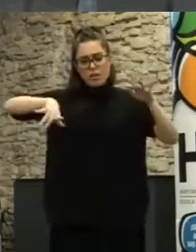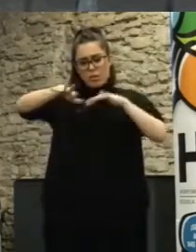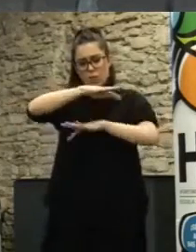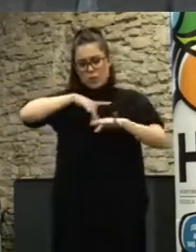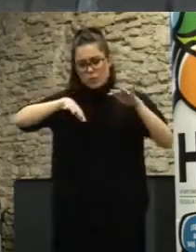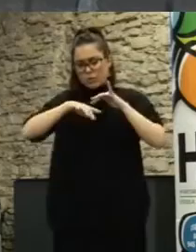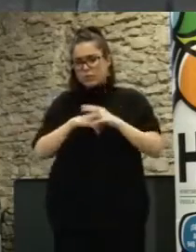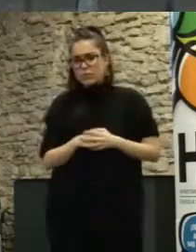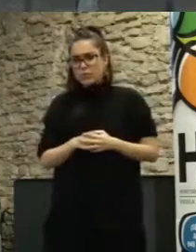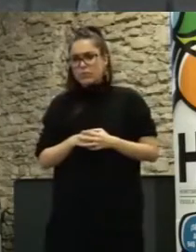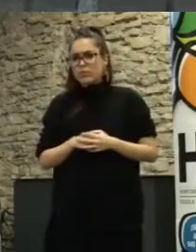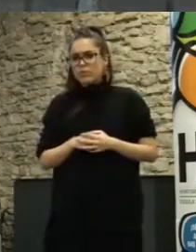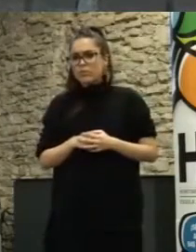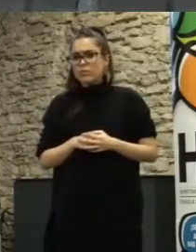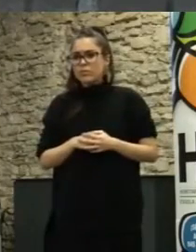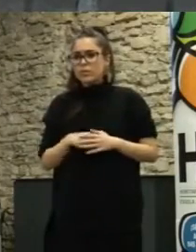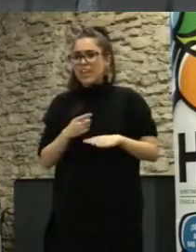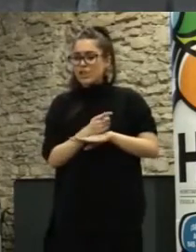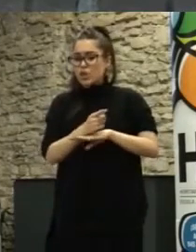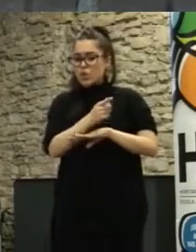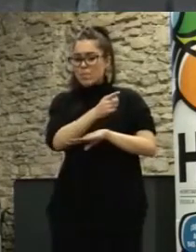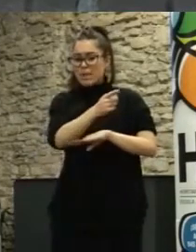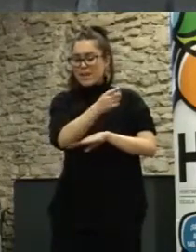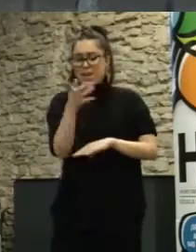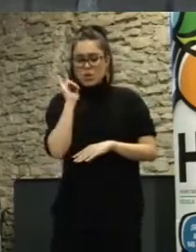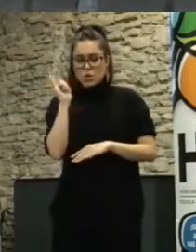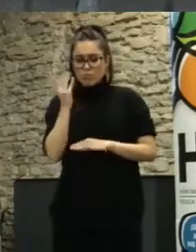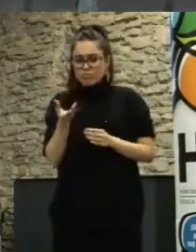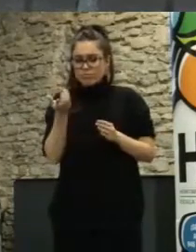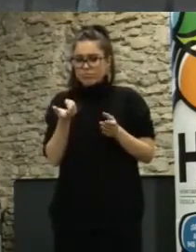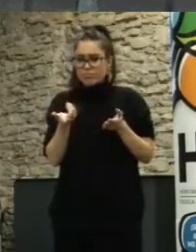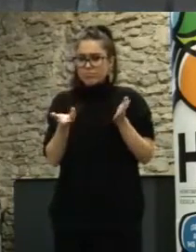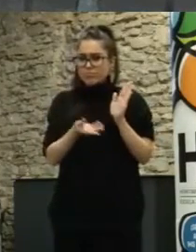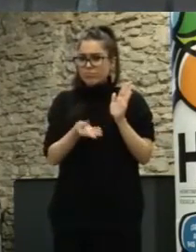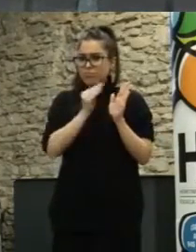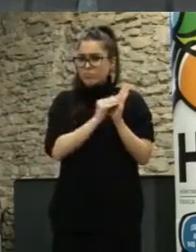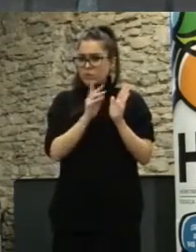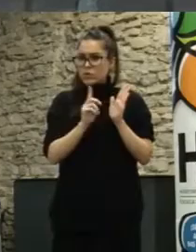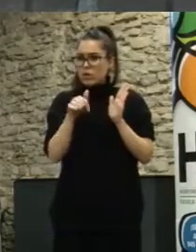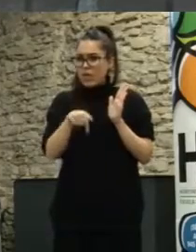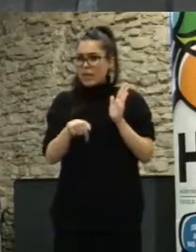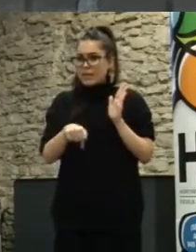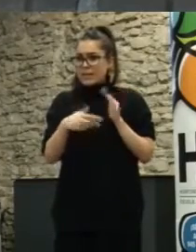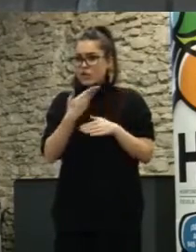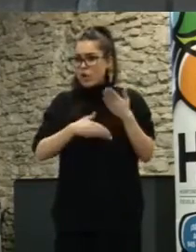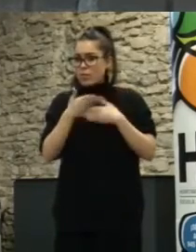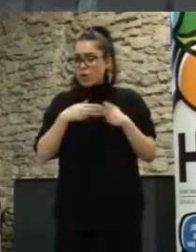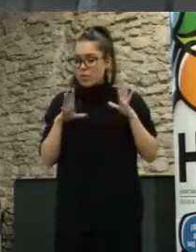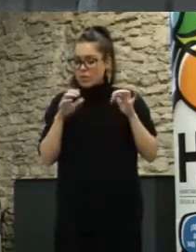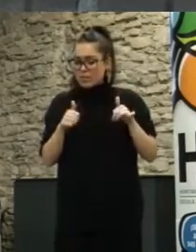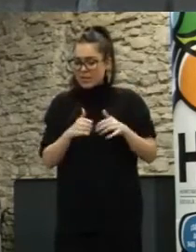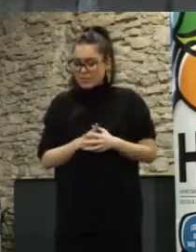es algo que no entra en los mapas estratégicos de ruido pero bueno sí que se ha iniciado una colaboración aquí en esta ciudad y